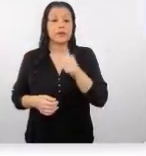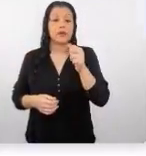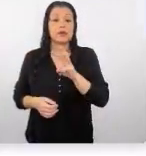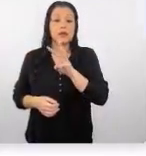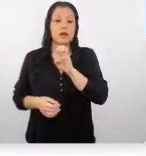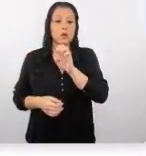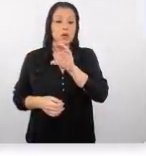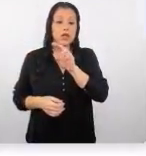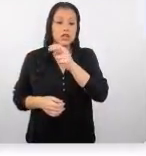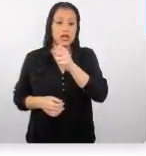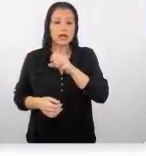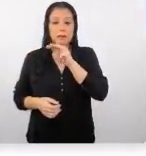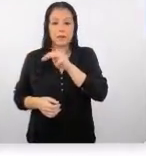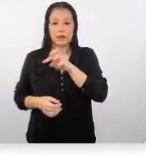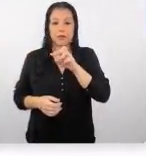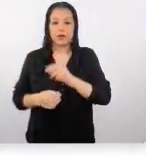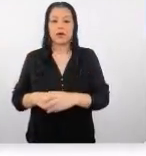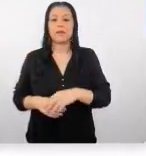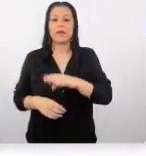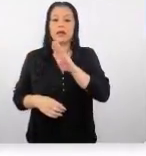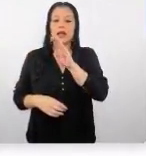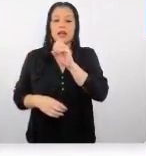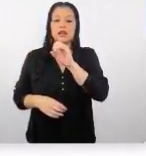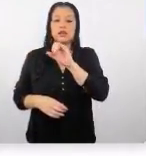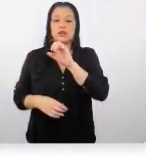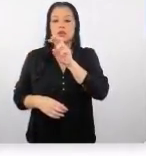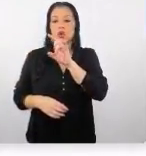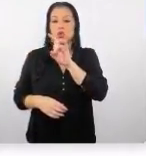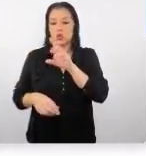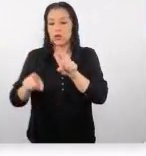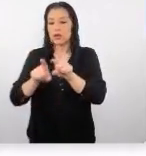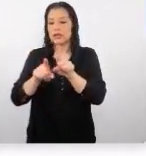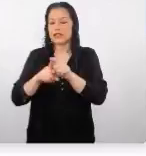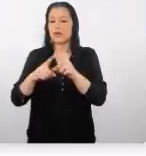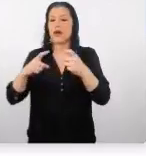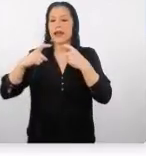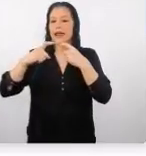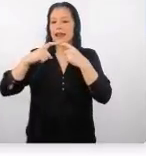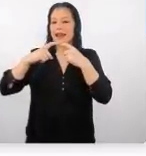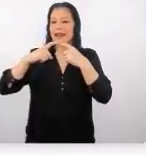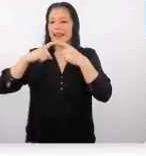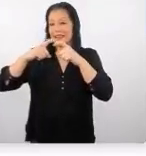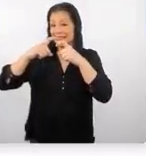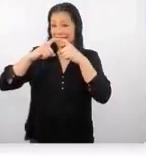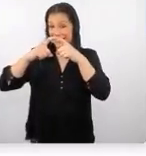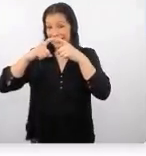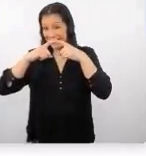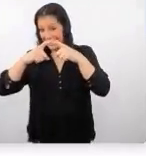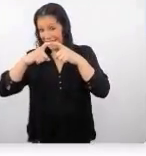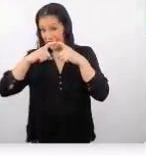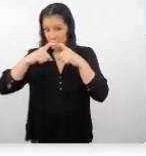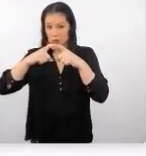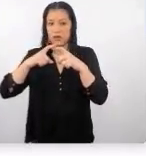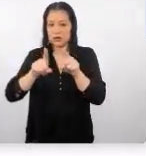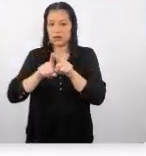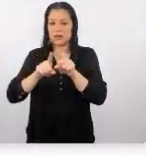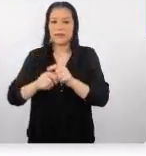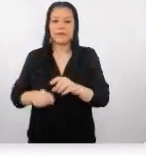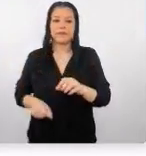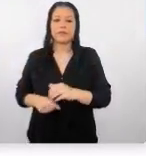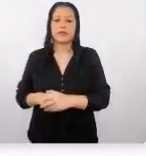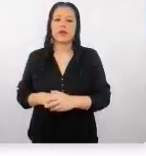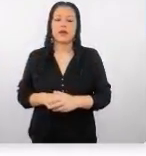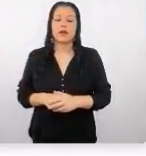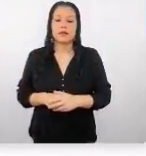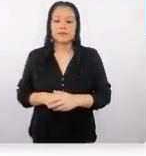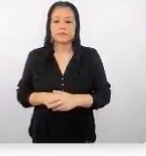mini program, YoYung, que es lo que es este TikTok, que también ha ido creciendo, pero de hecho